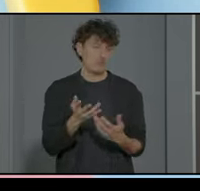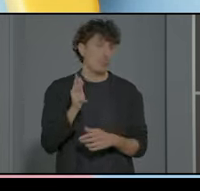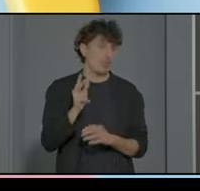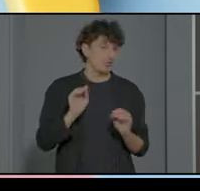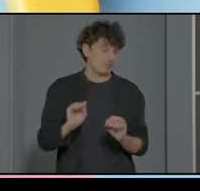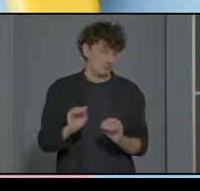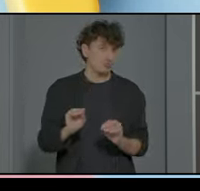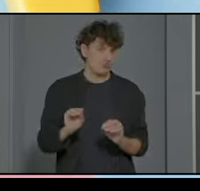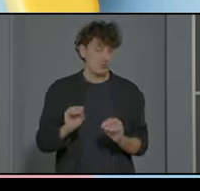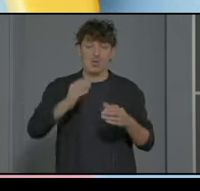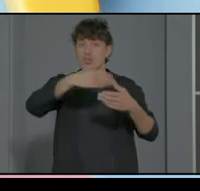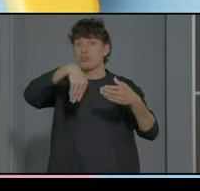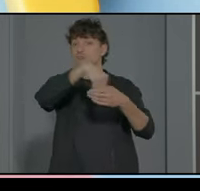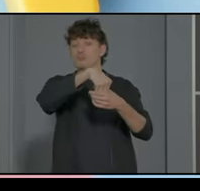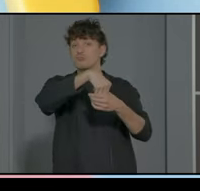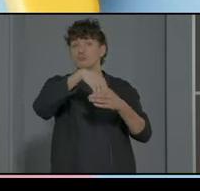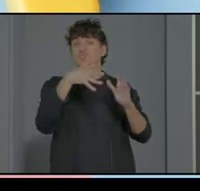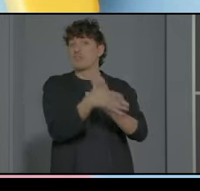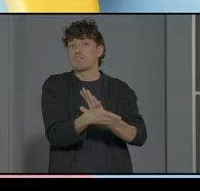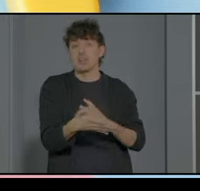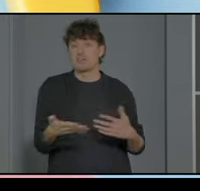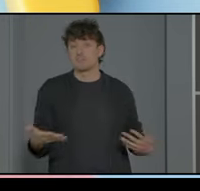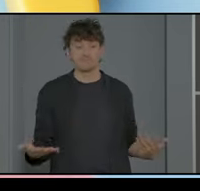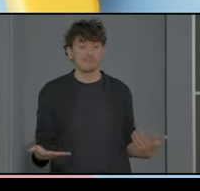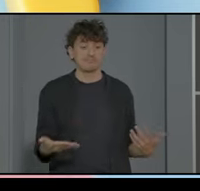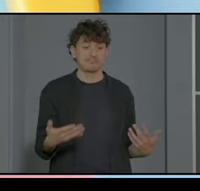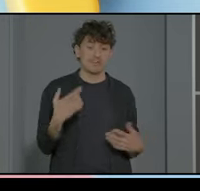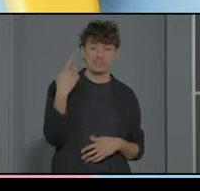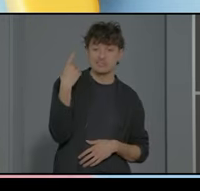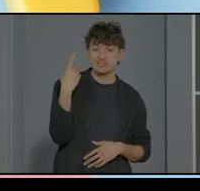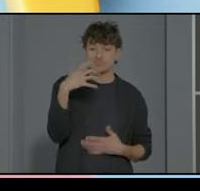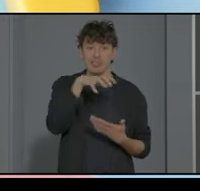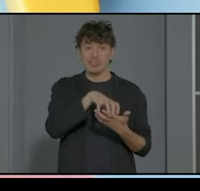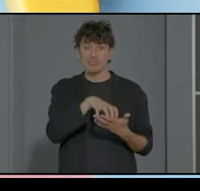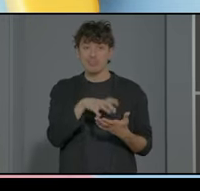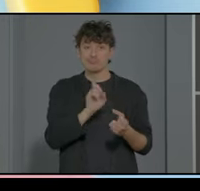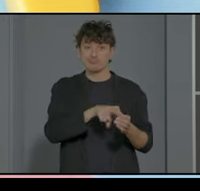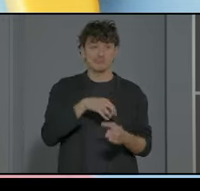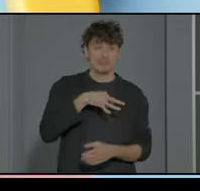porque la inclusión es mucho más que estén los chicos en el centro nosotros